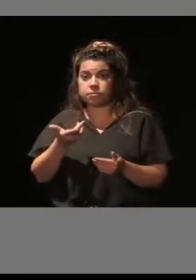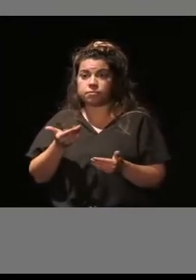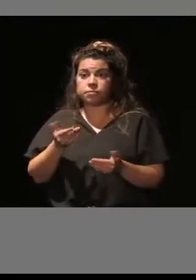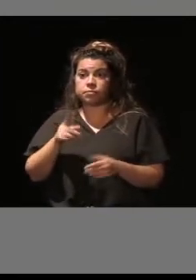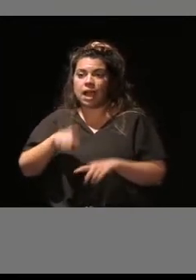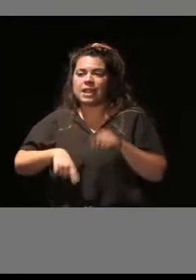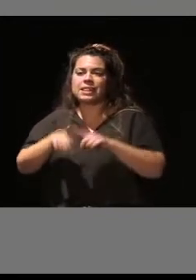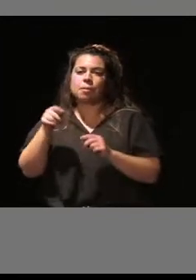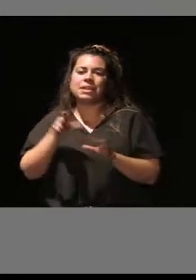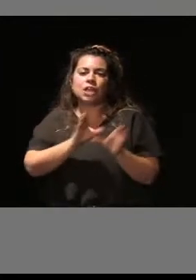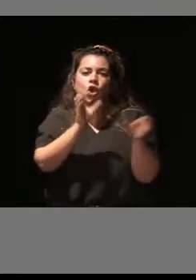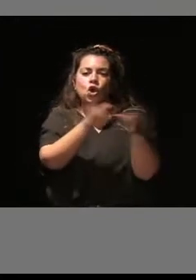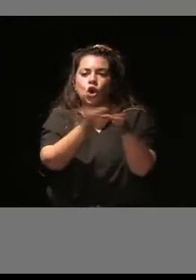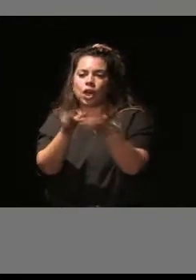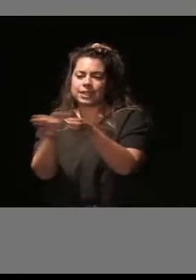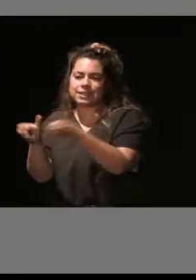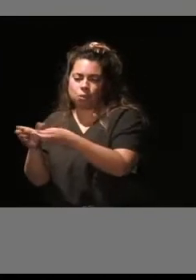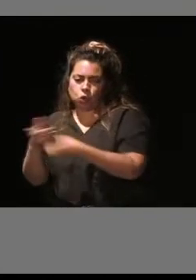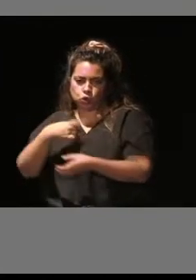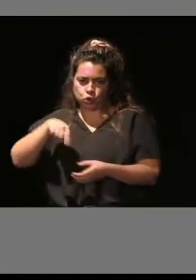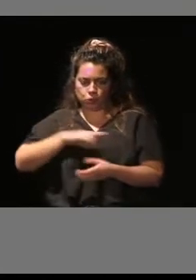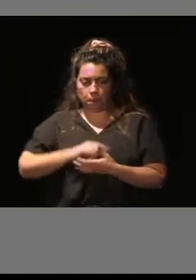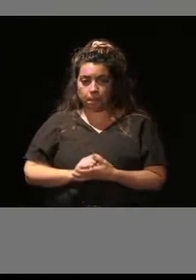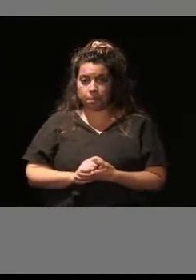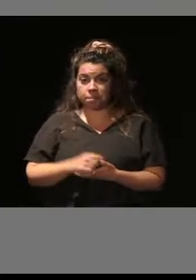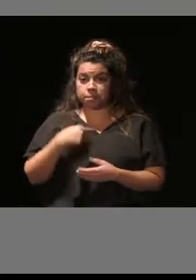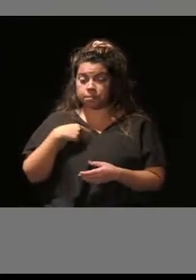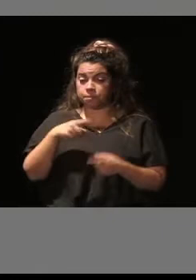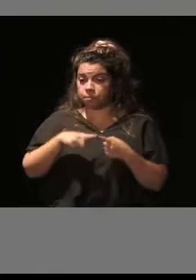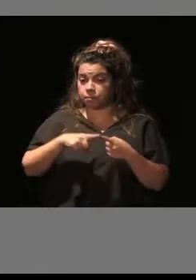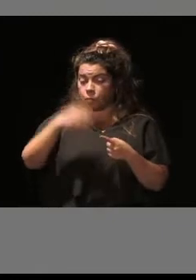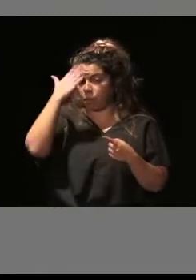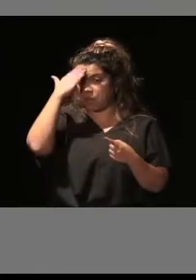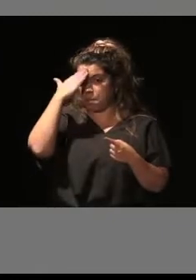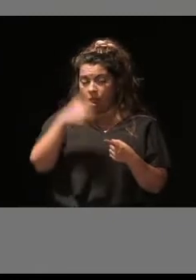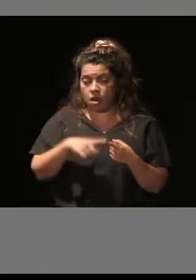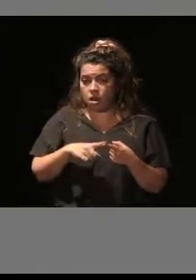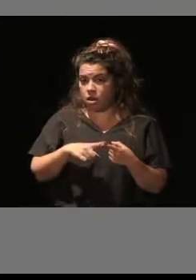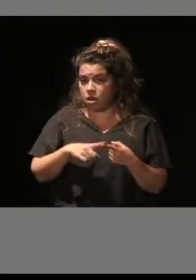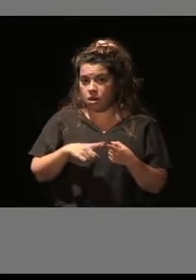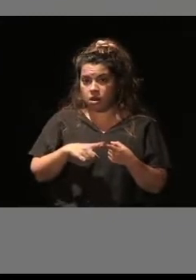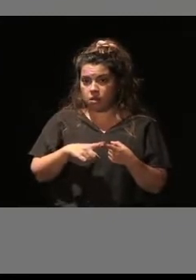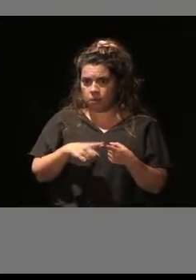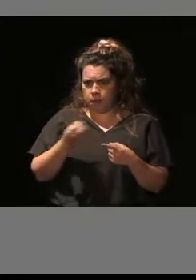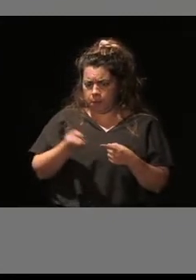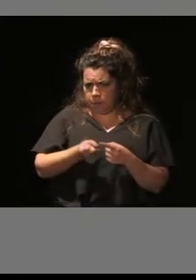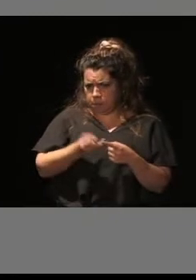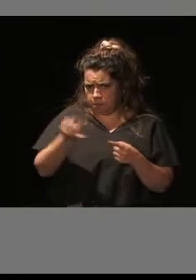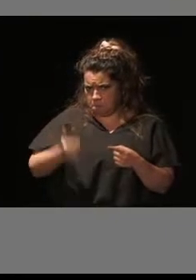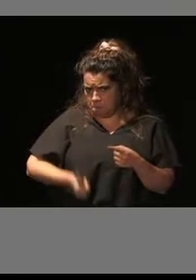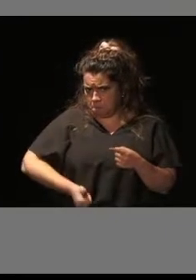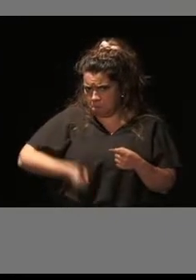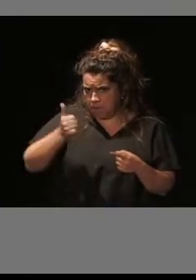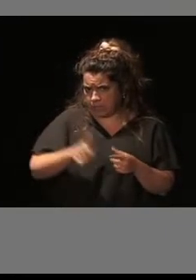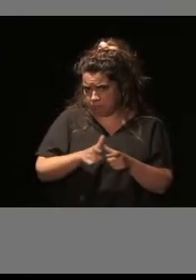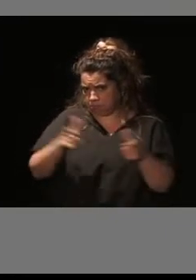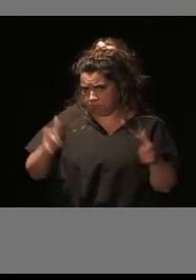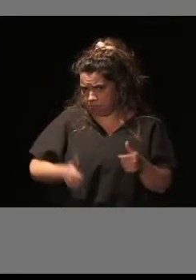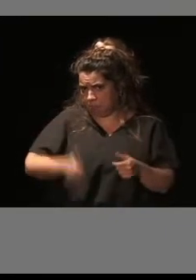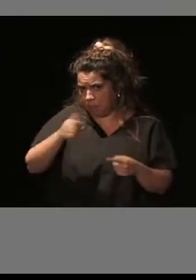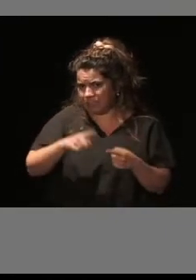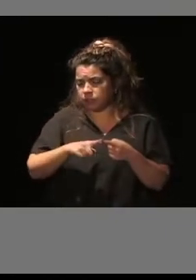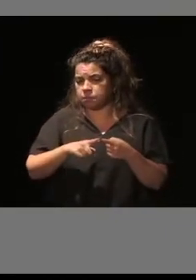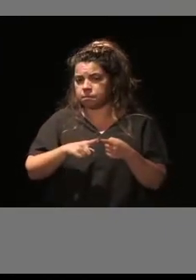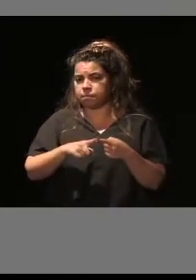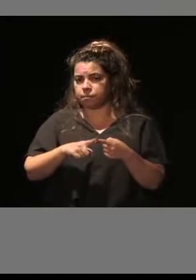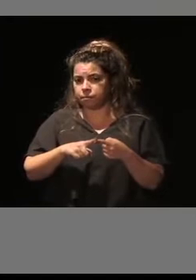colectivos a los que nos dirigimos. Uno de los principales, de los más numerosos y más vulnerables colectivos